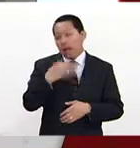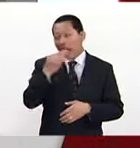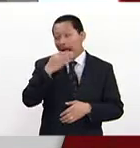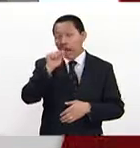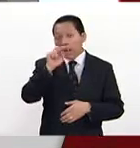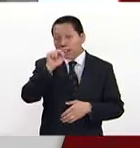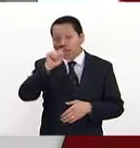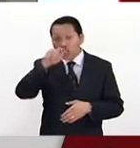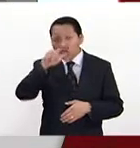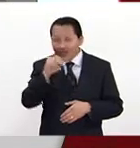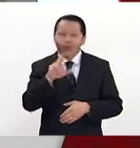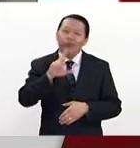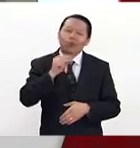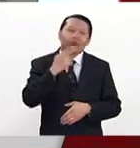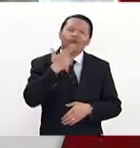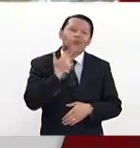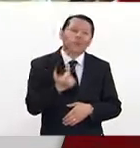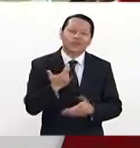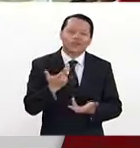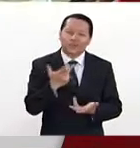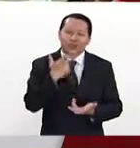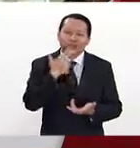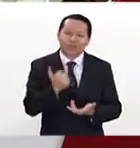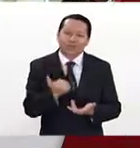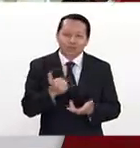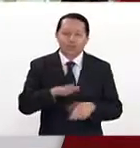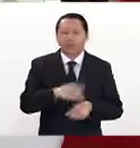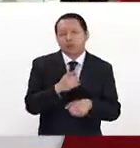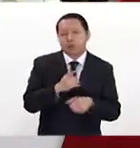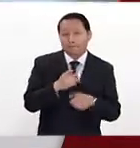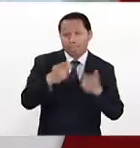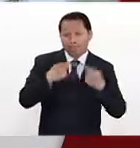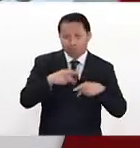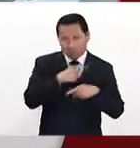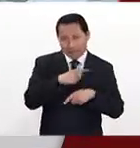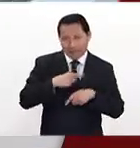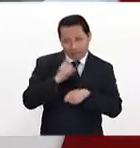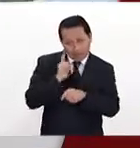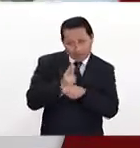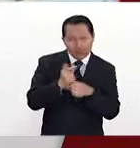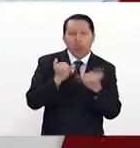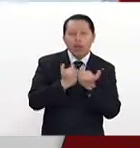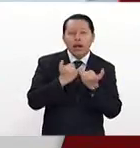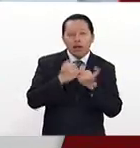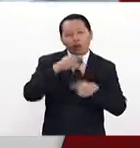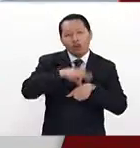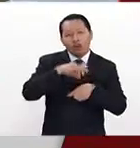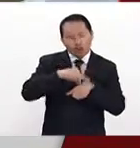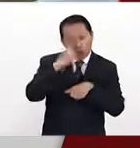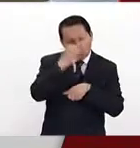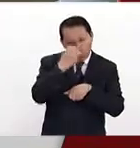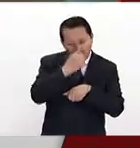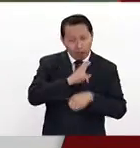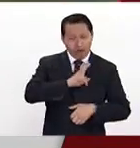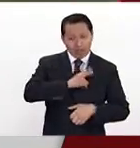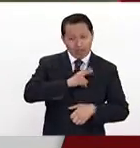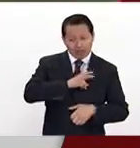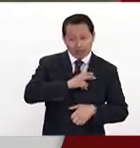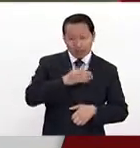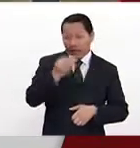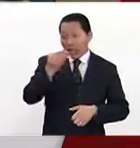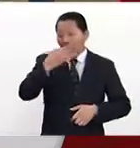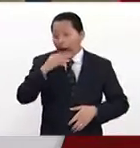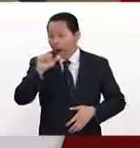estas situaciones y poderlo reconocer tanto el paciente como el médico. Entonces, el 50% de las